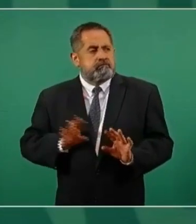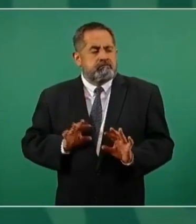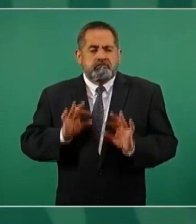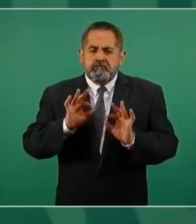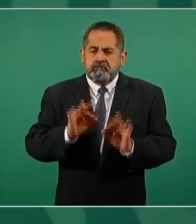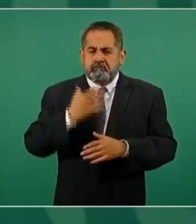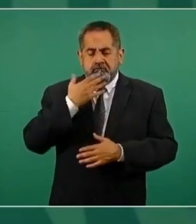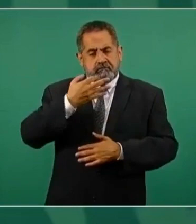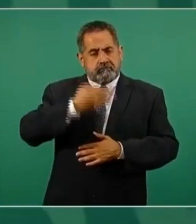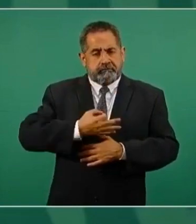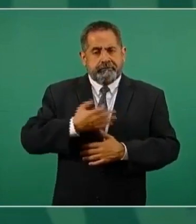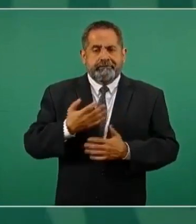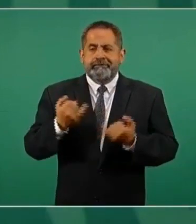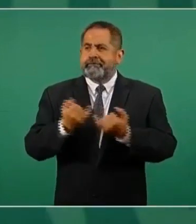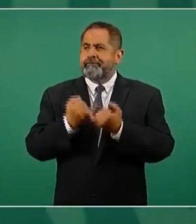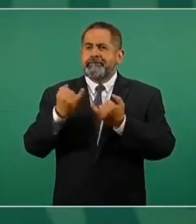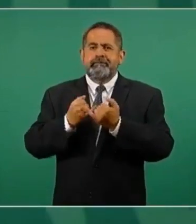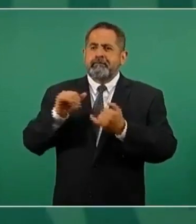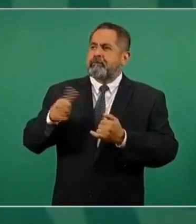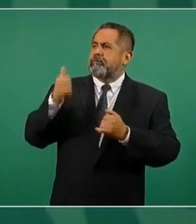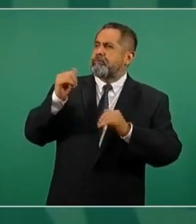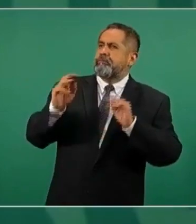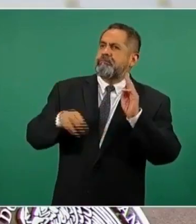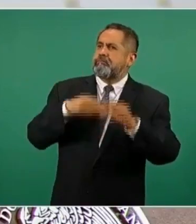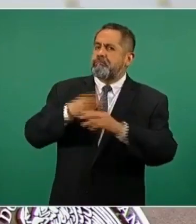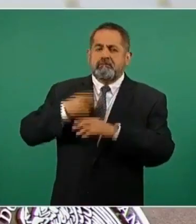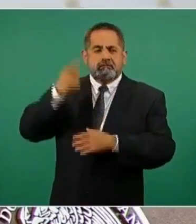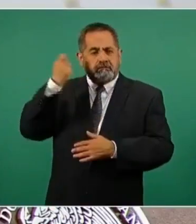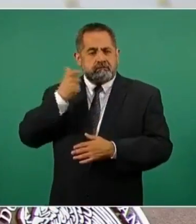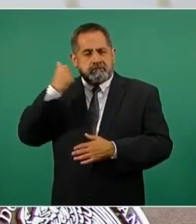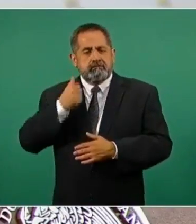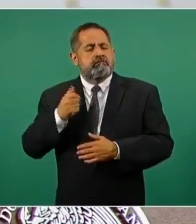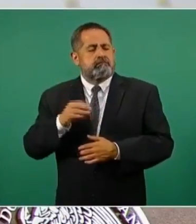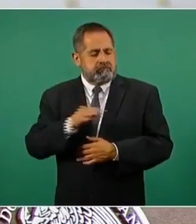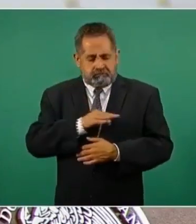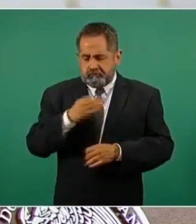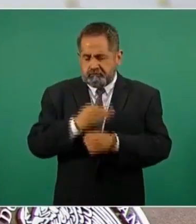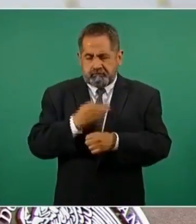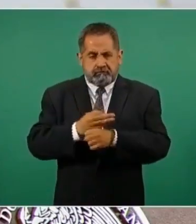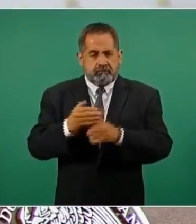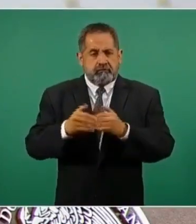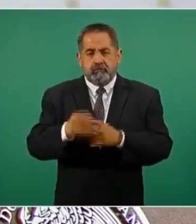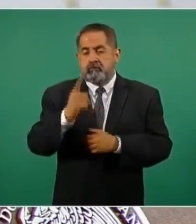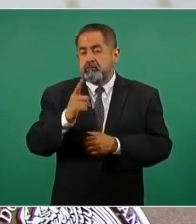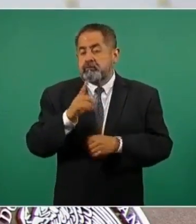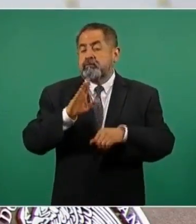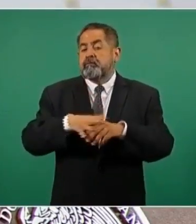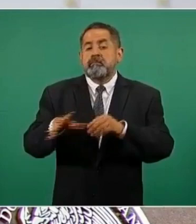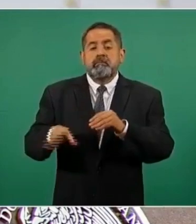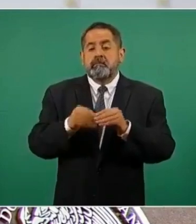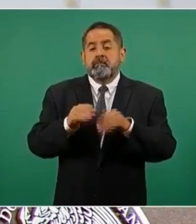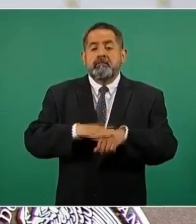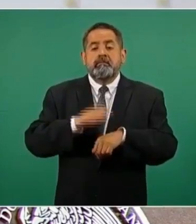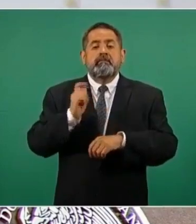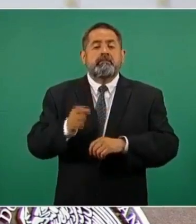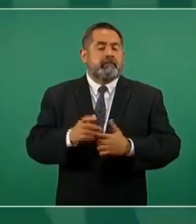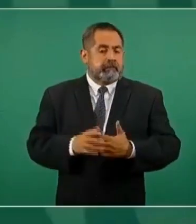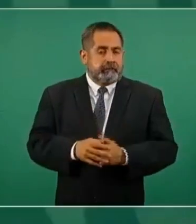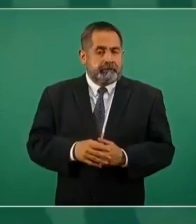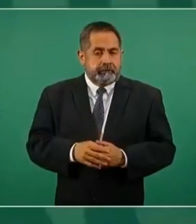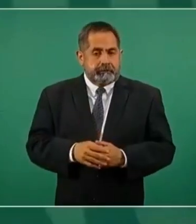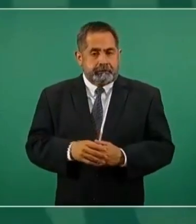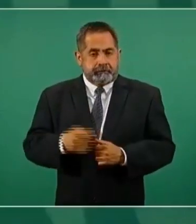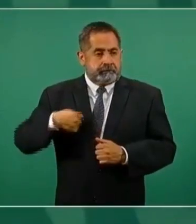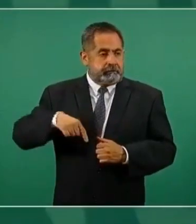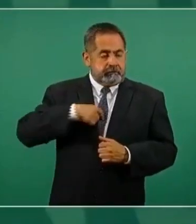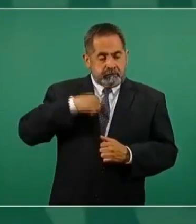que es comparable con los mejores sistemas de pensiones en el mundo. Con una ventaja adicional, vamos a